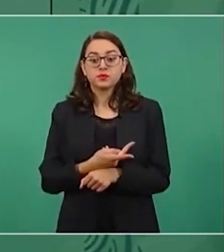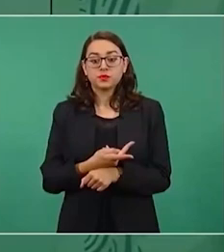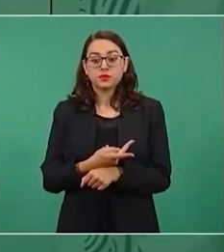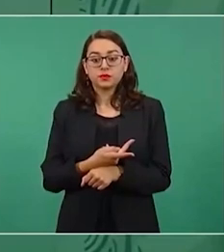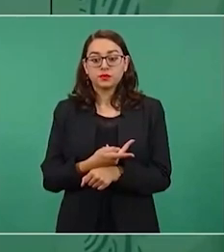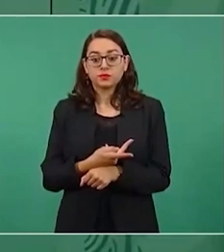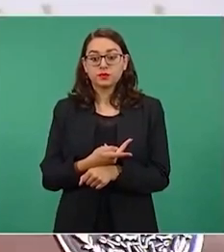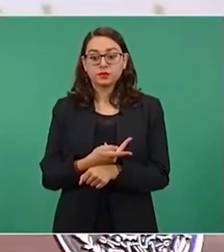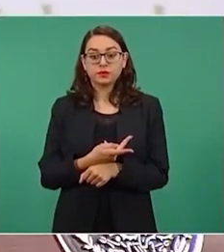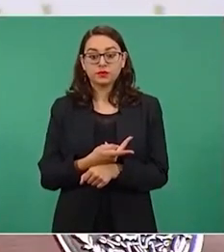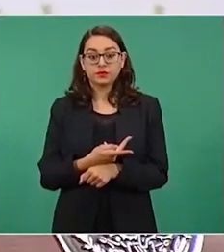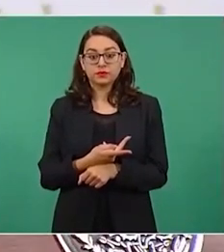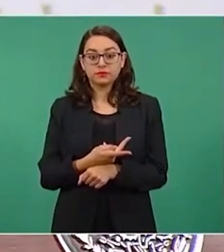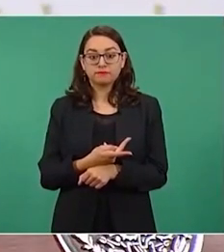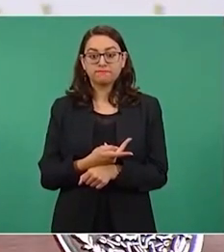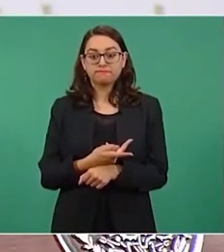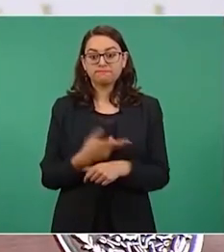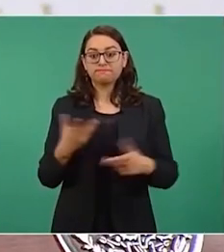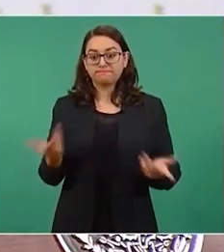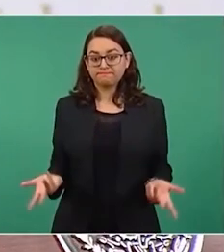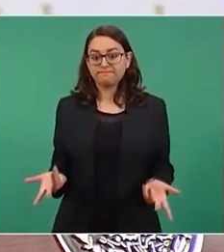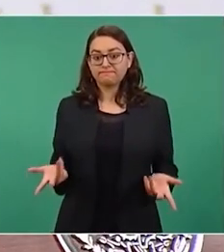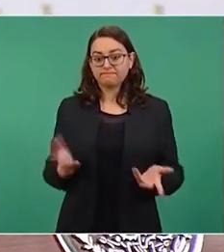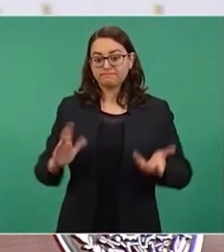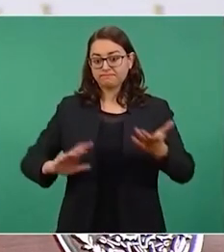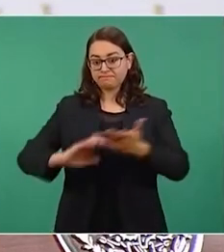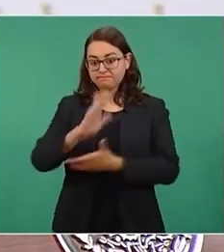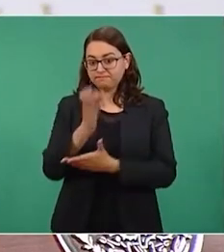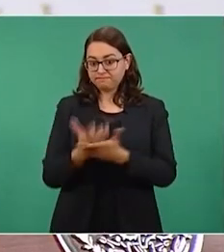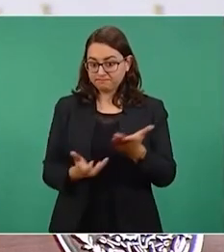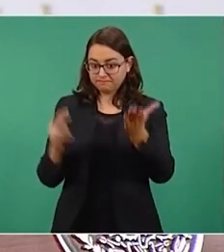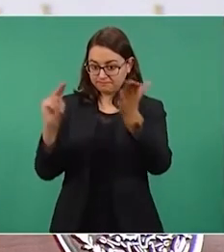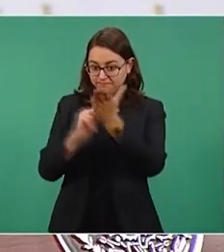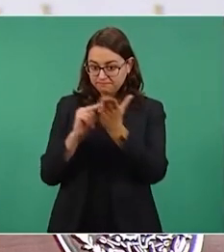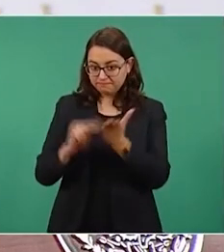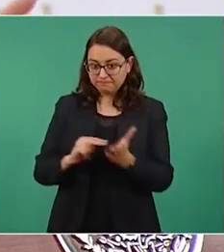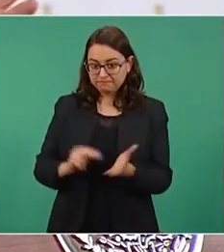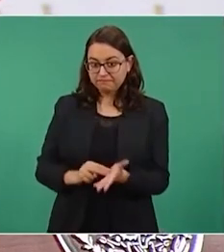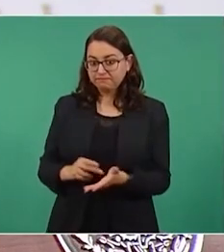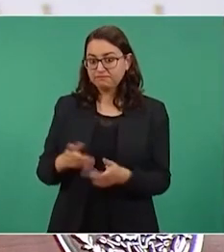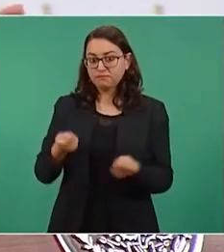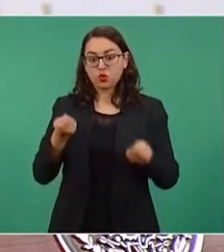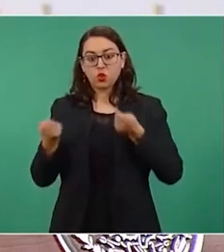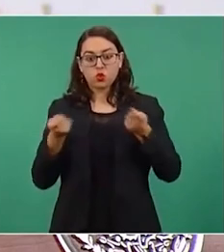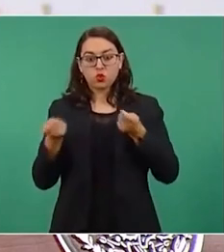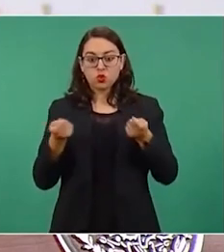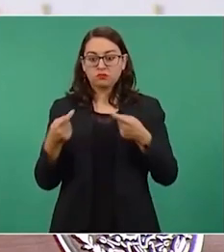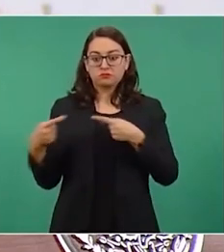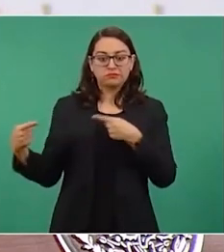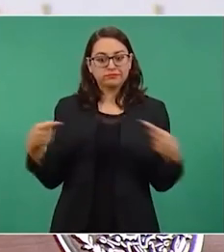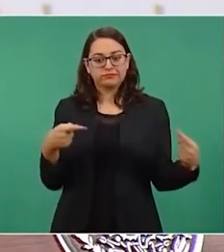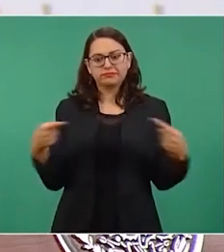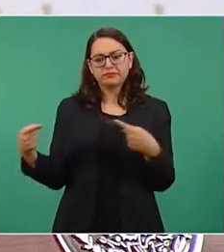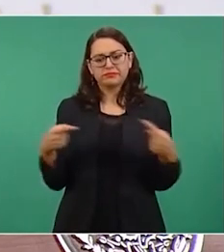tener injerencia en el contrato colectivo. Entonces siempre hay eso.